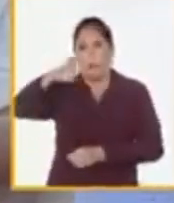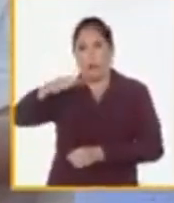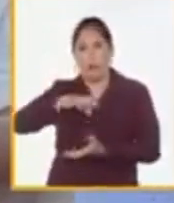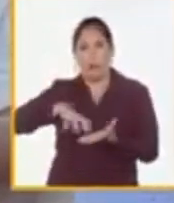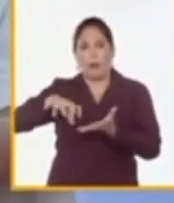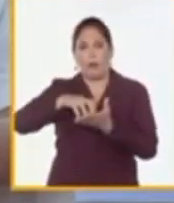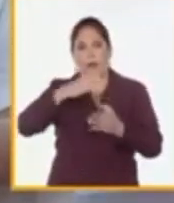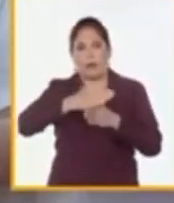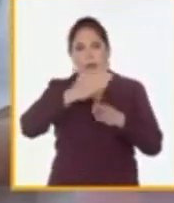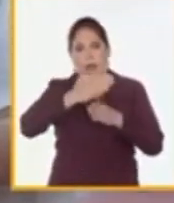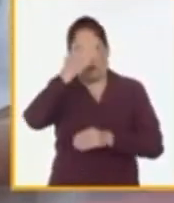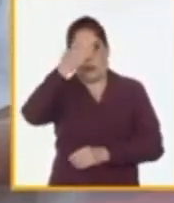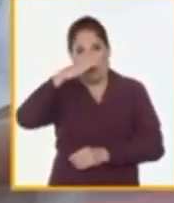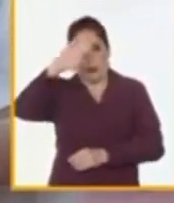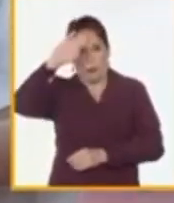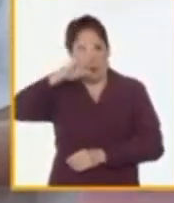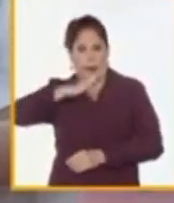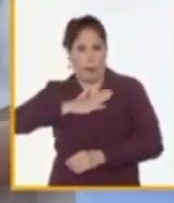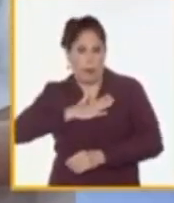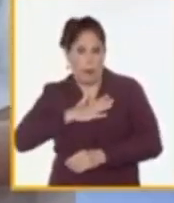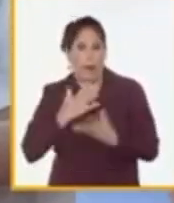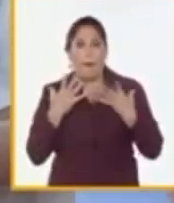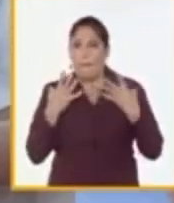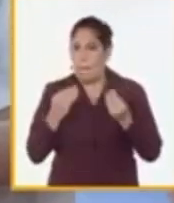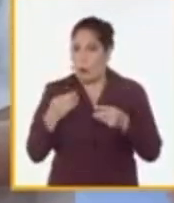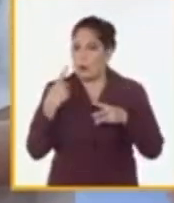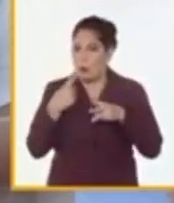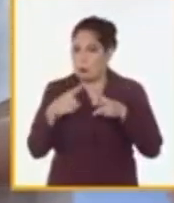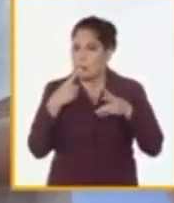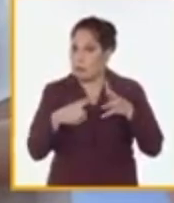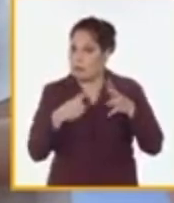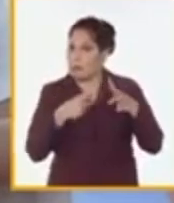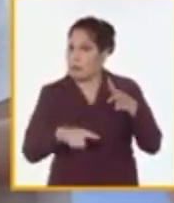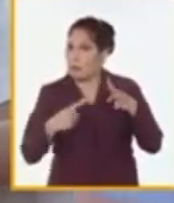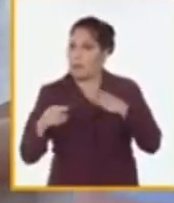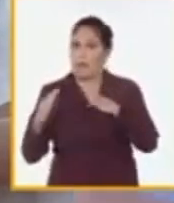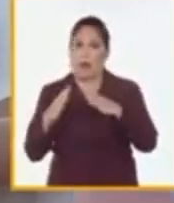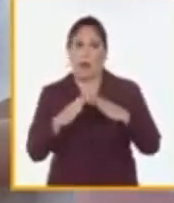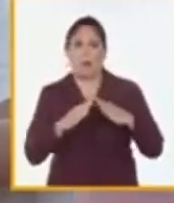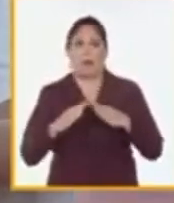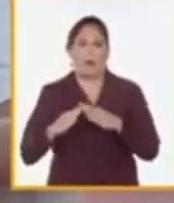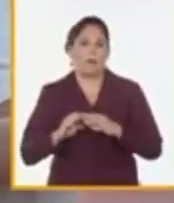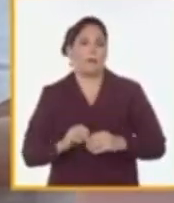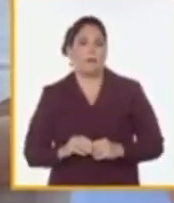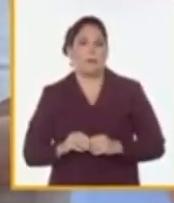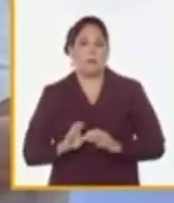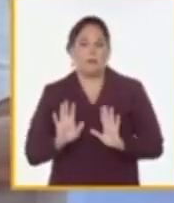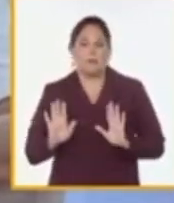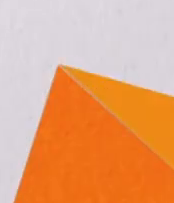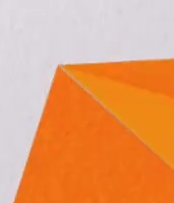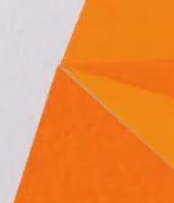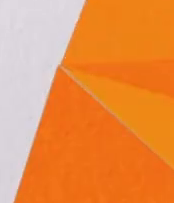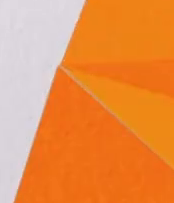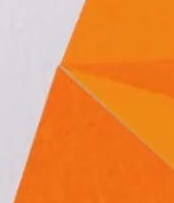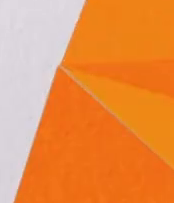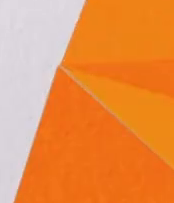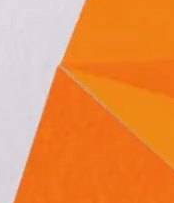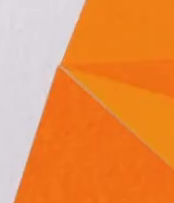de Cuba en el verano. Son muchísimas las opciones en la comunidad y para la comunidad en el verano.